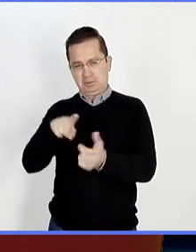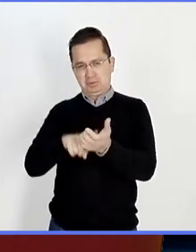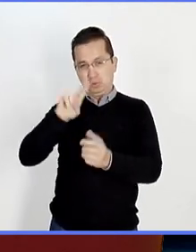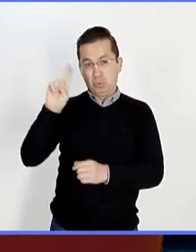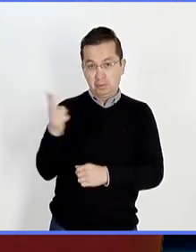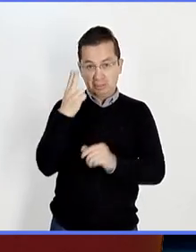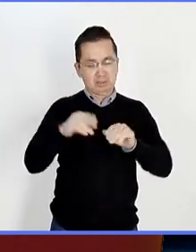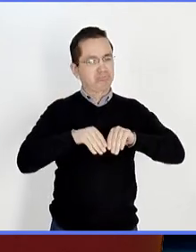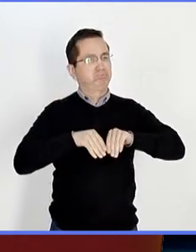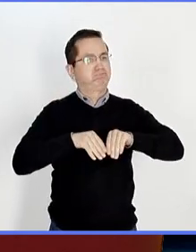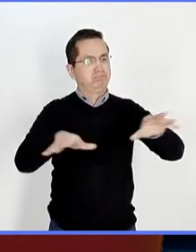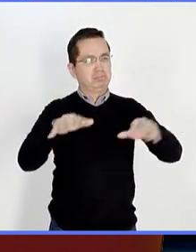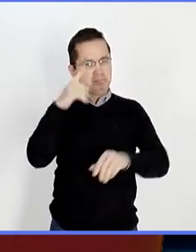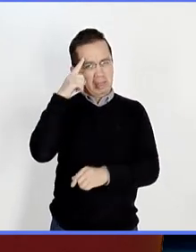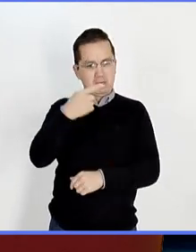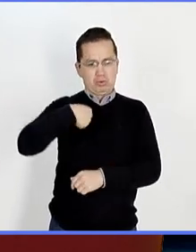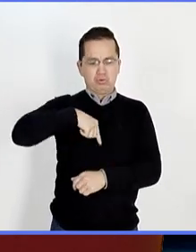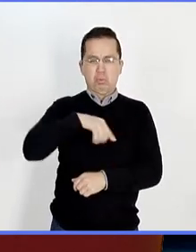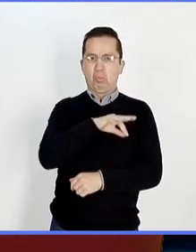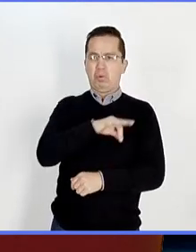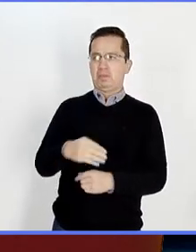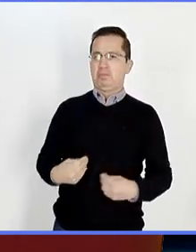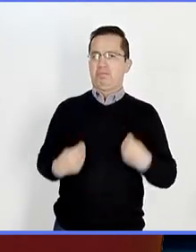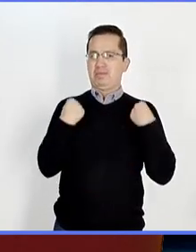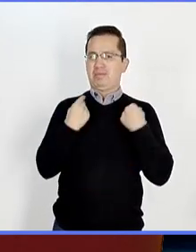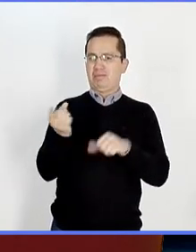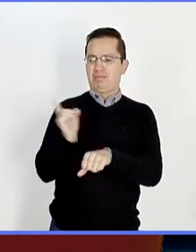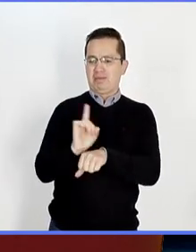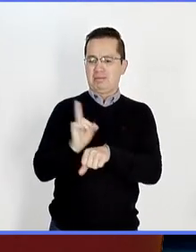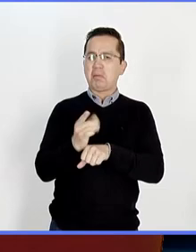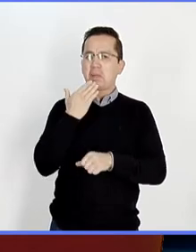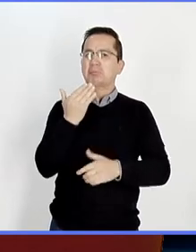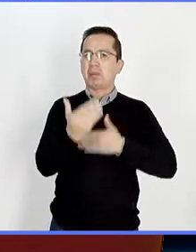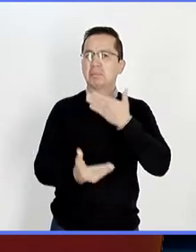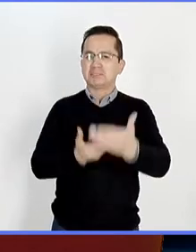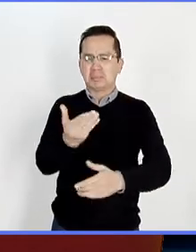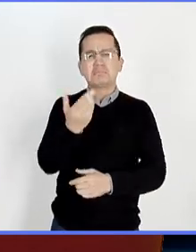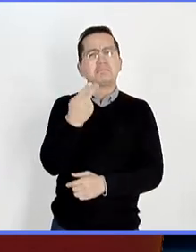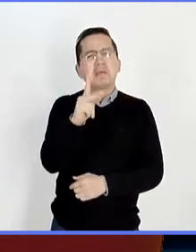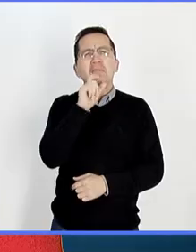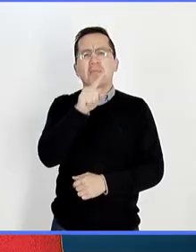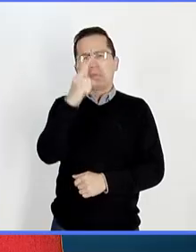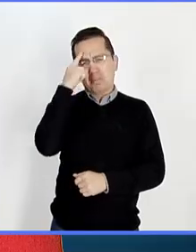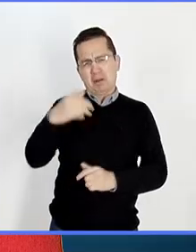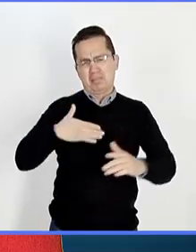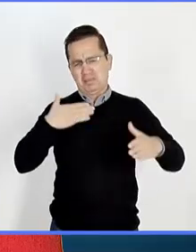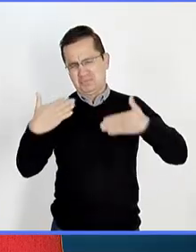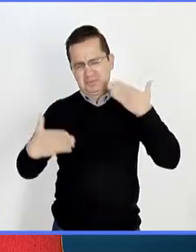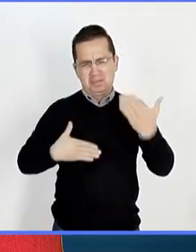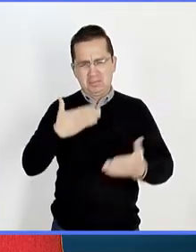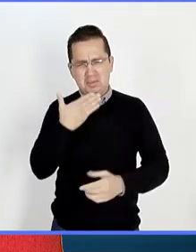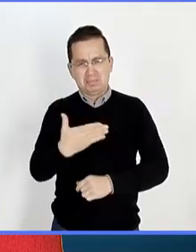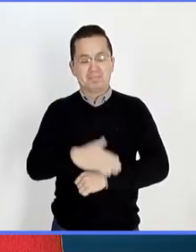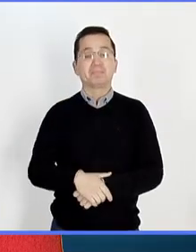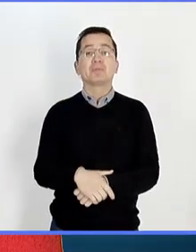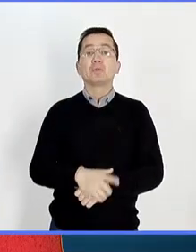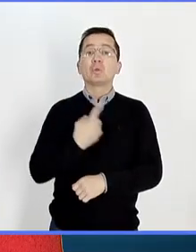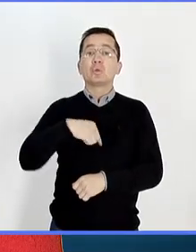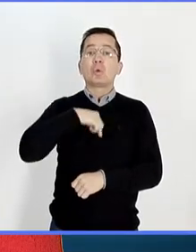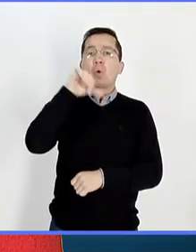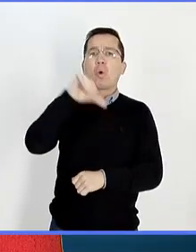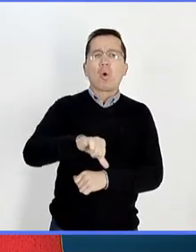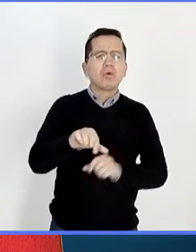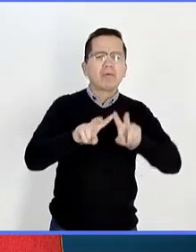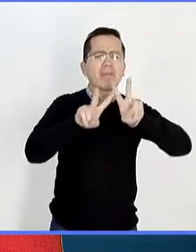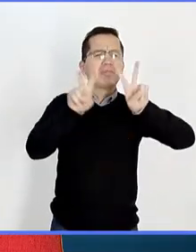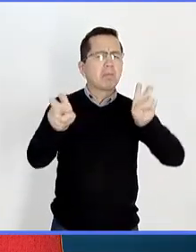nos permite tener herramientas para enfrentar nuestro día a día, pero también para disfrutarlos. Y bueno, esta tarde estaremos platicando